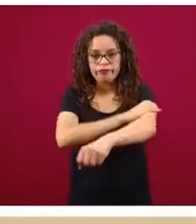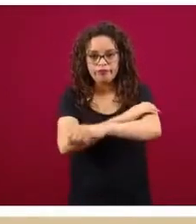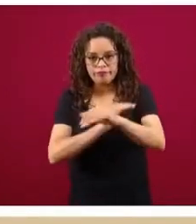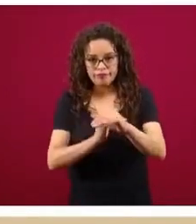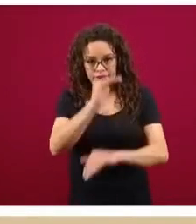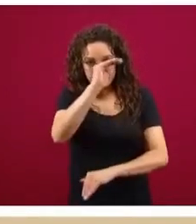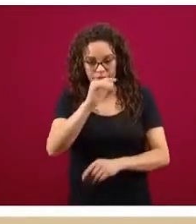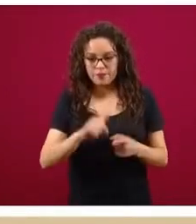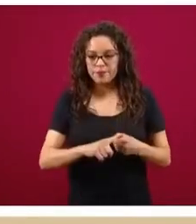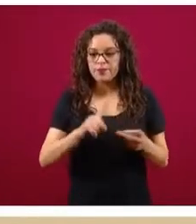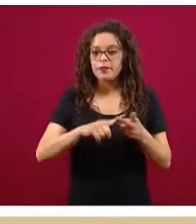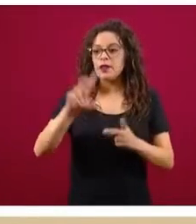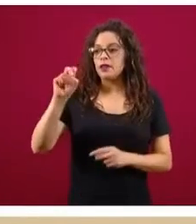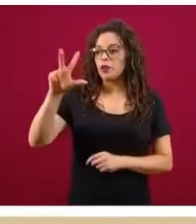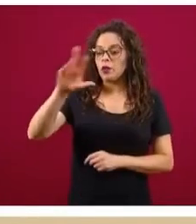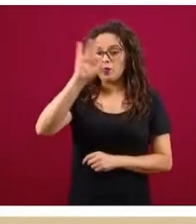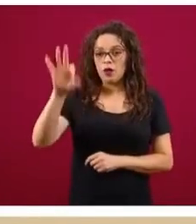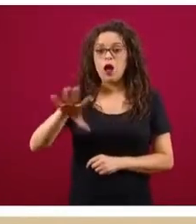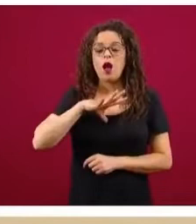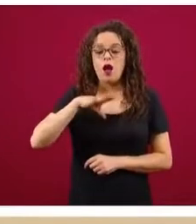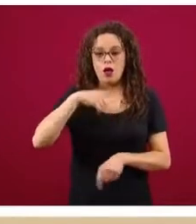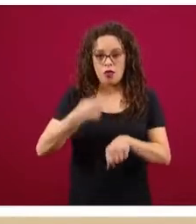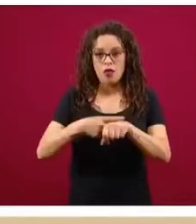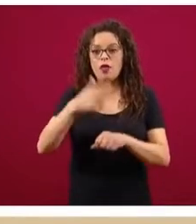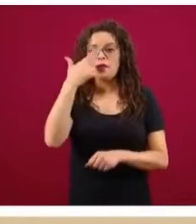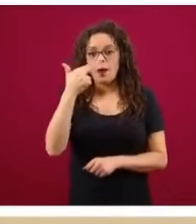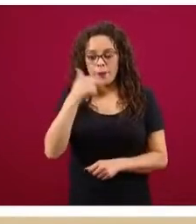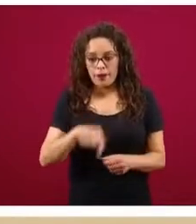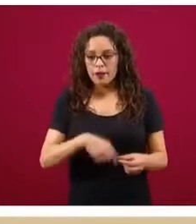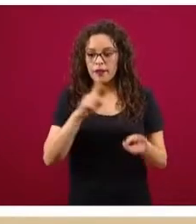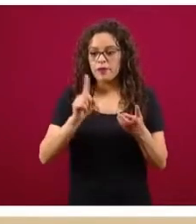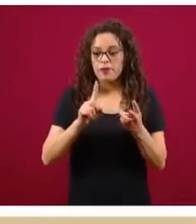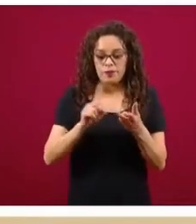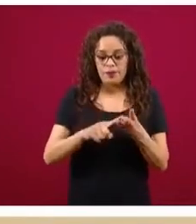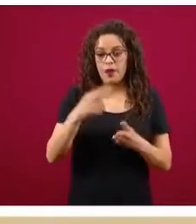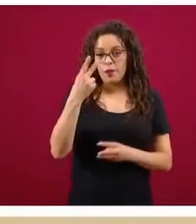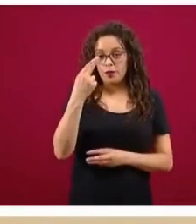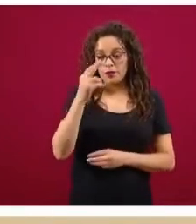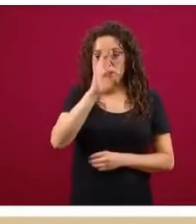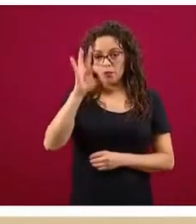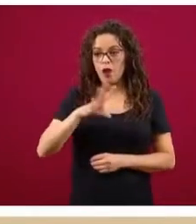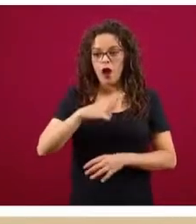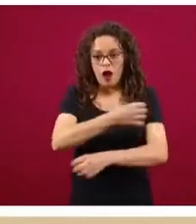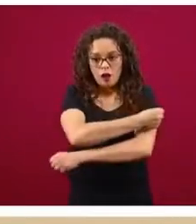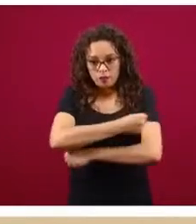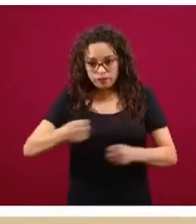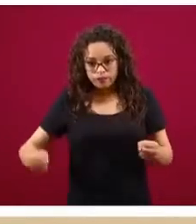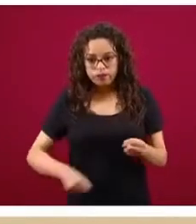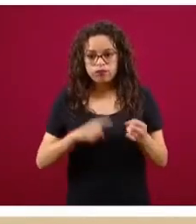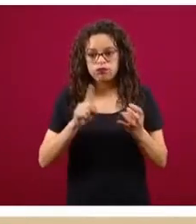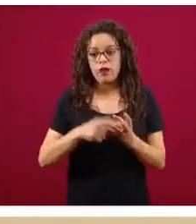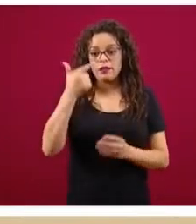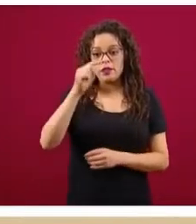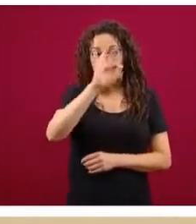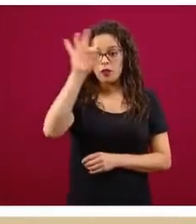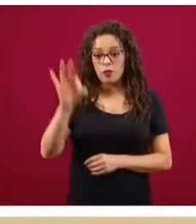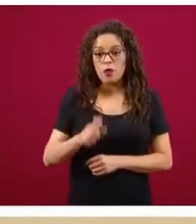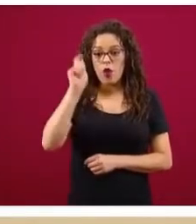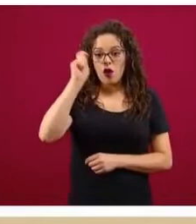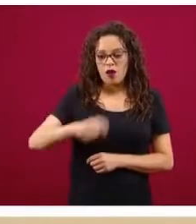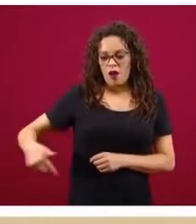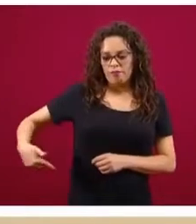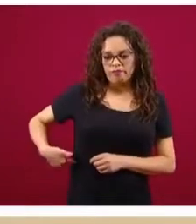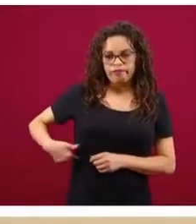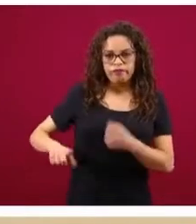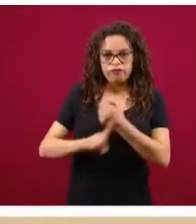% tenían diabetes, 25% tenían obesidad, 7% tenían insuficiencia renal crónica, 5